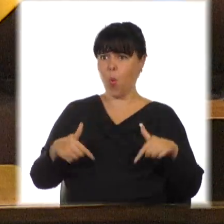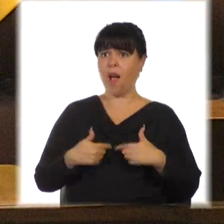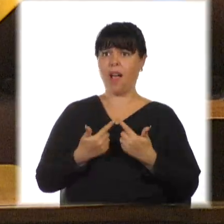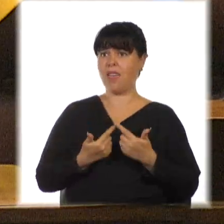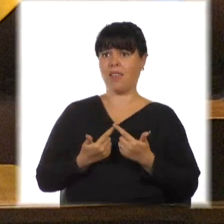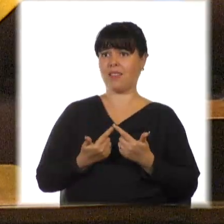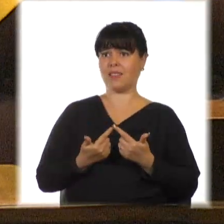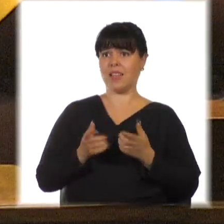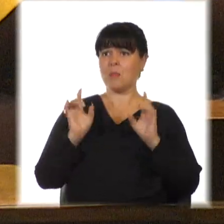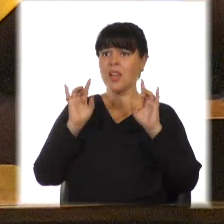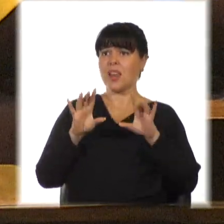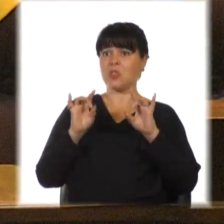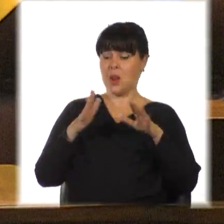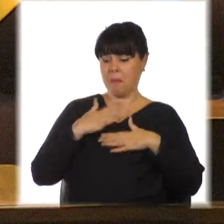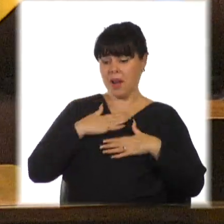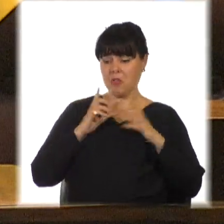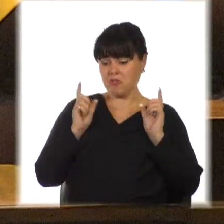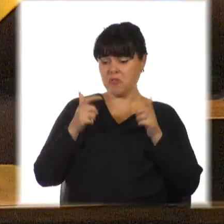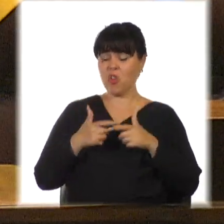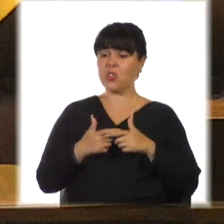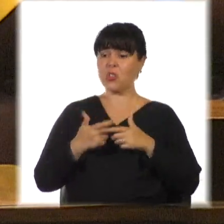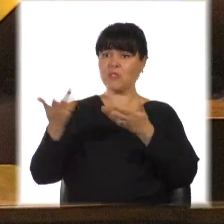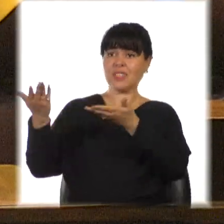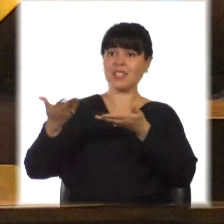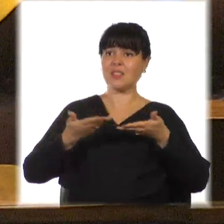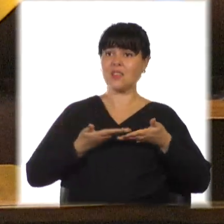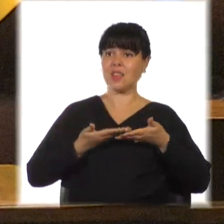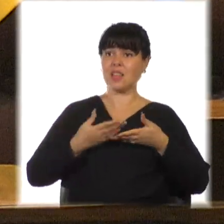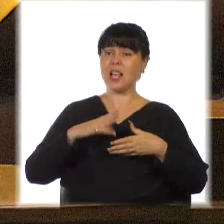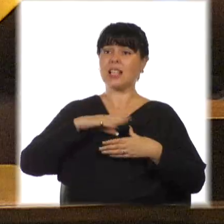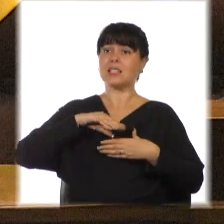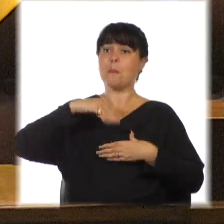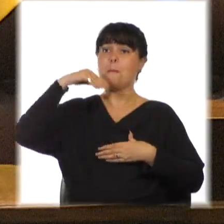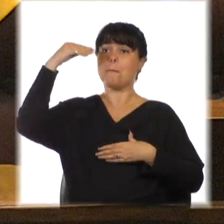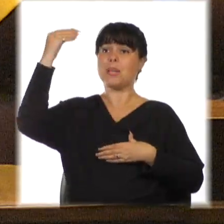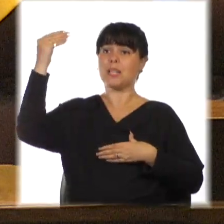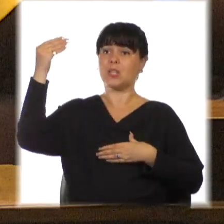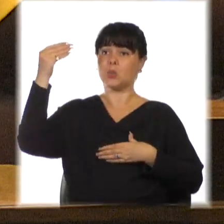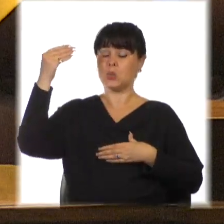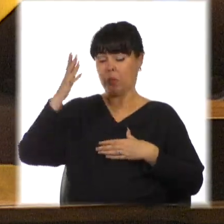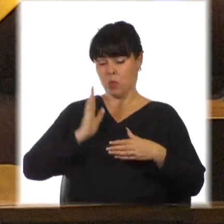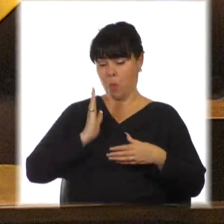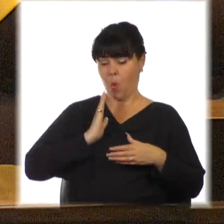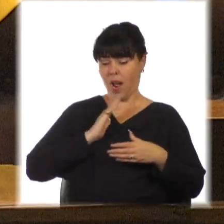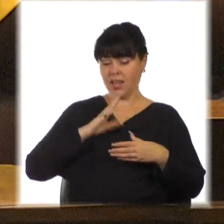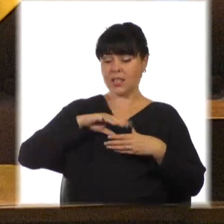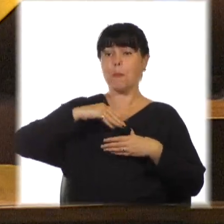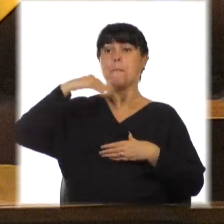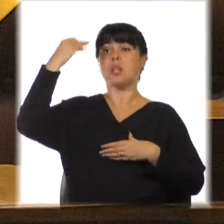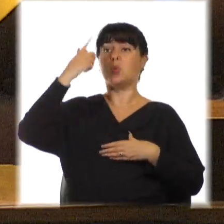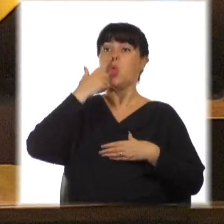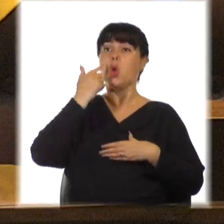afros, sino porque es natural para nosotros recibir espíritus masculinos, aunque seamos mujeres, y viceversa.